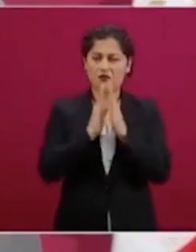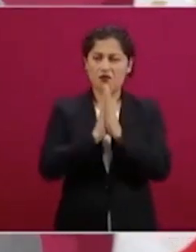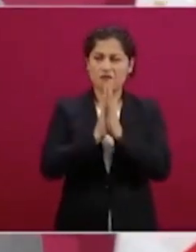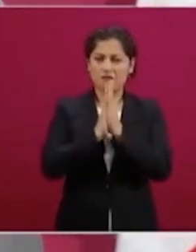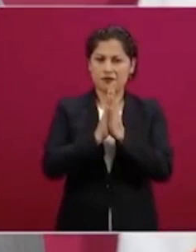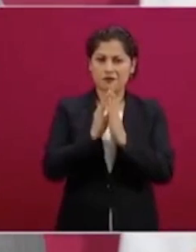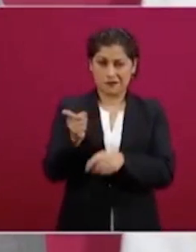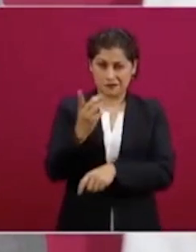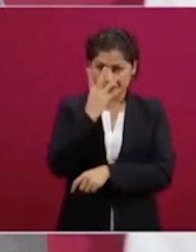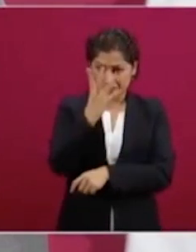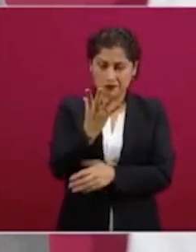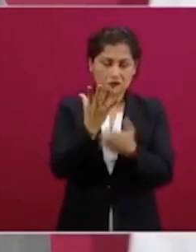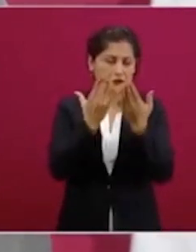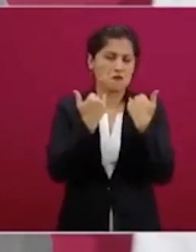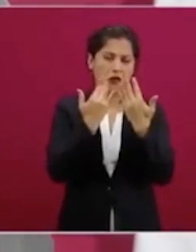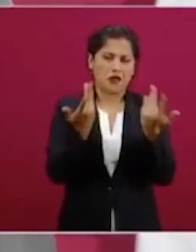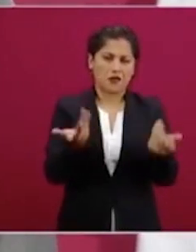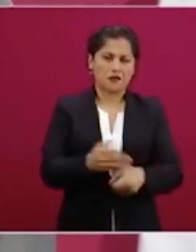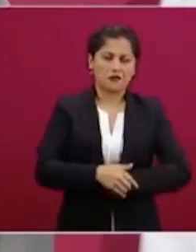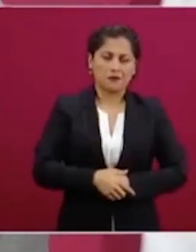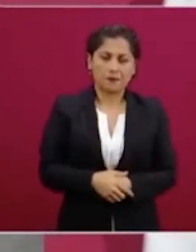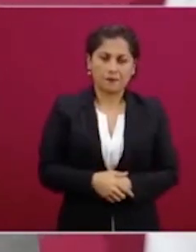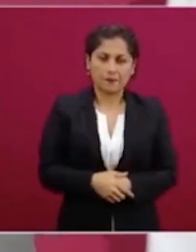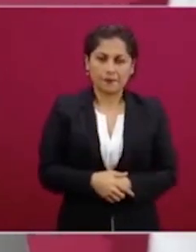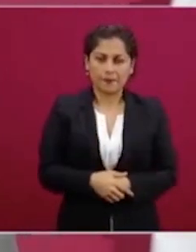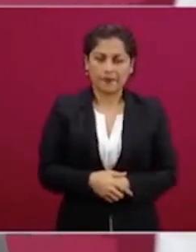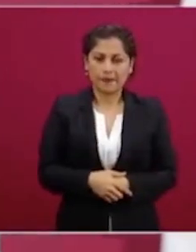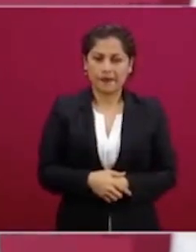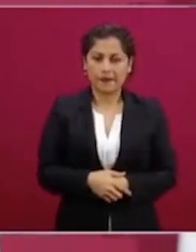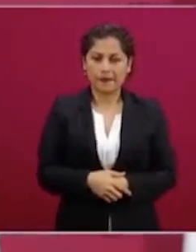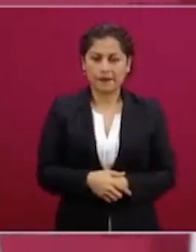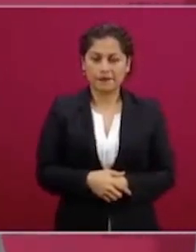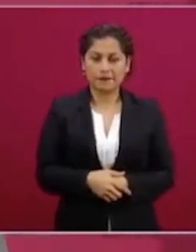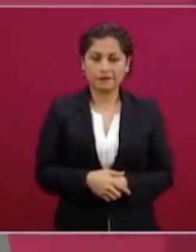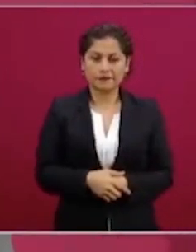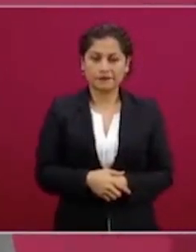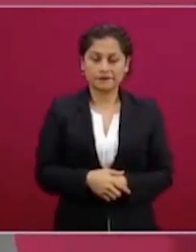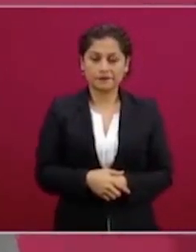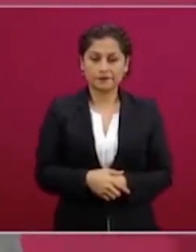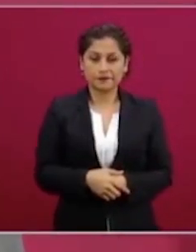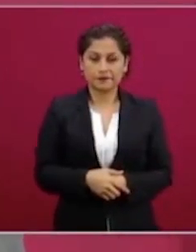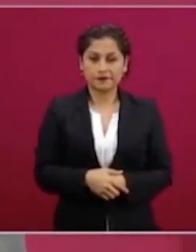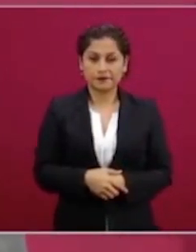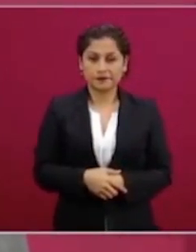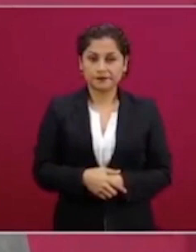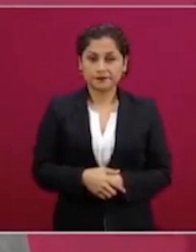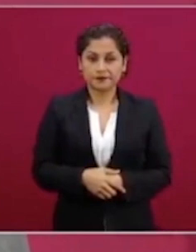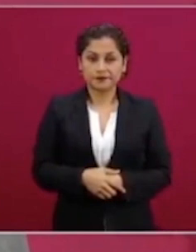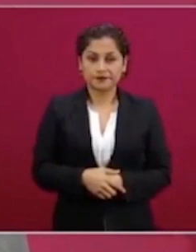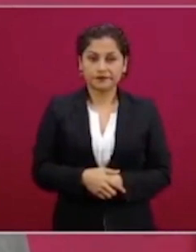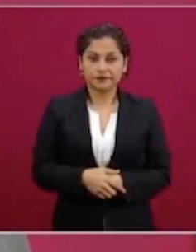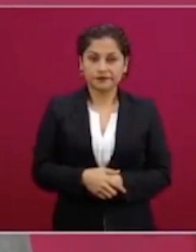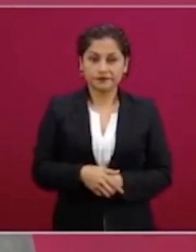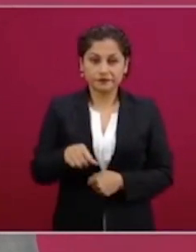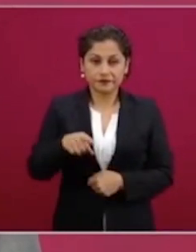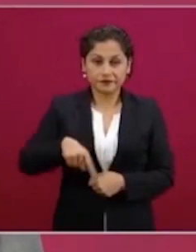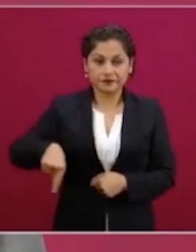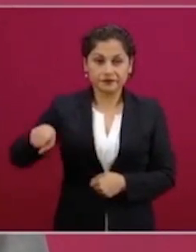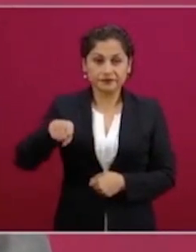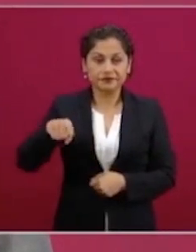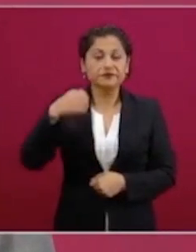eso es infundir temor,